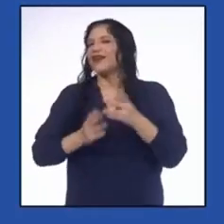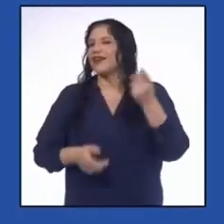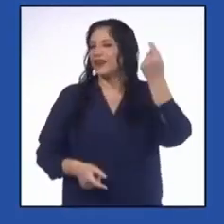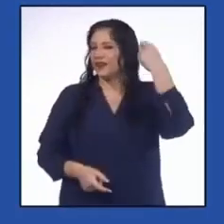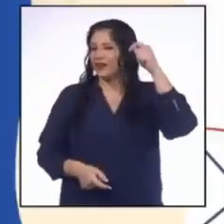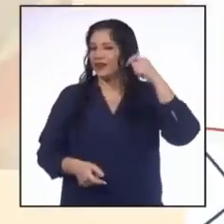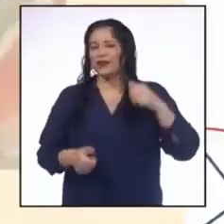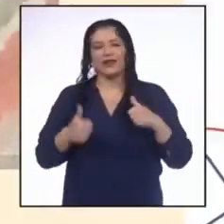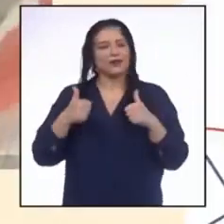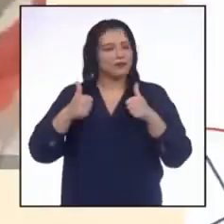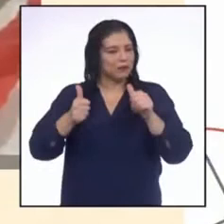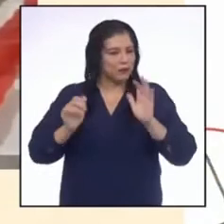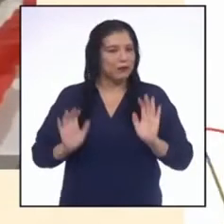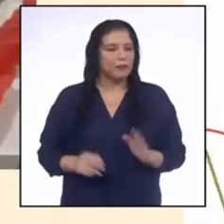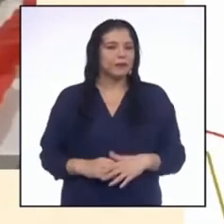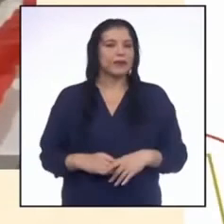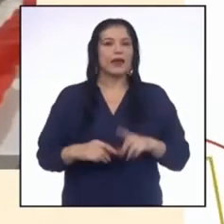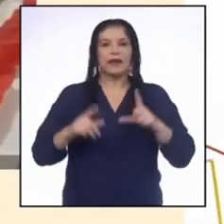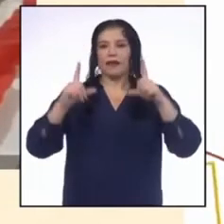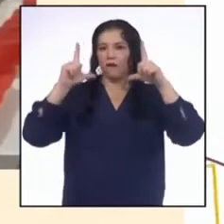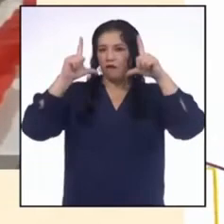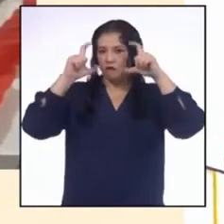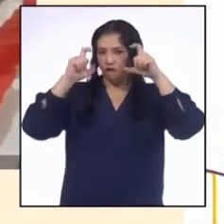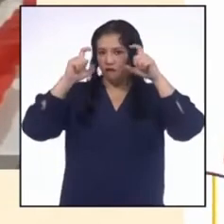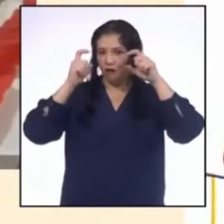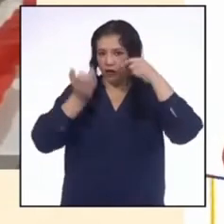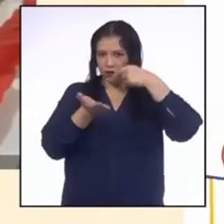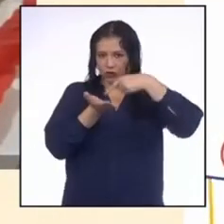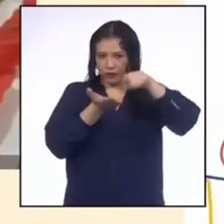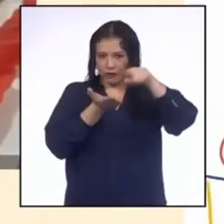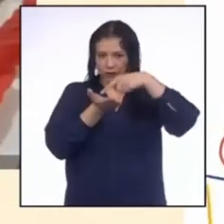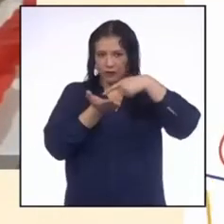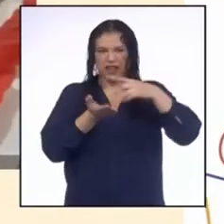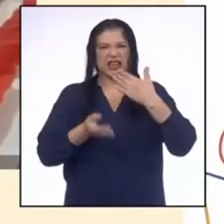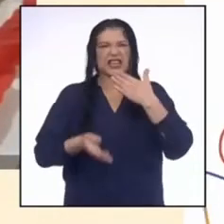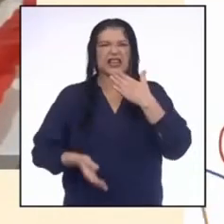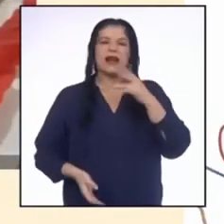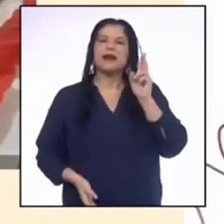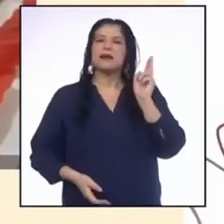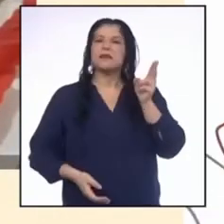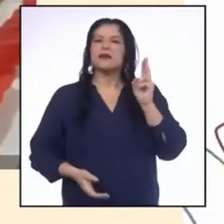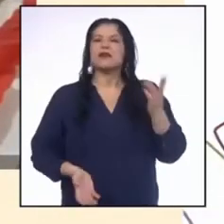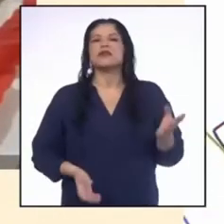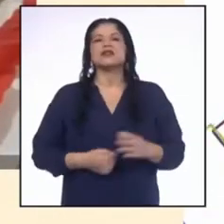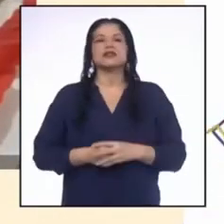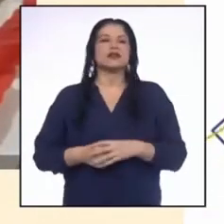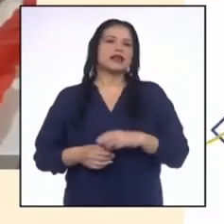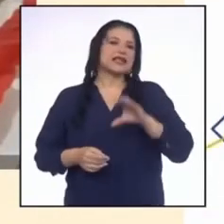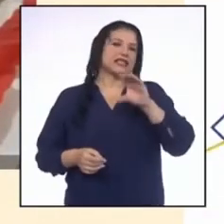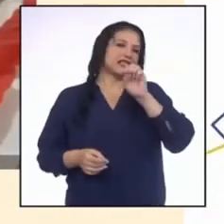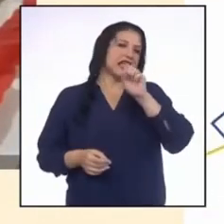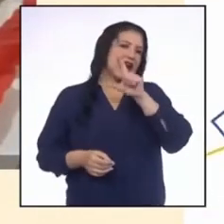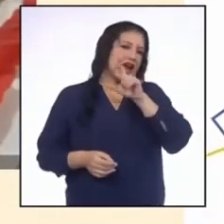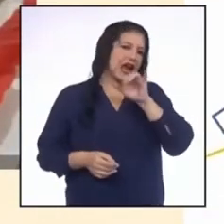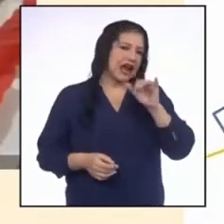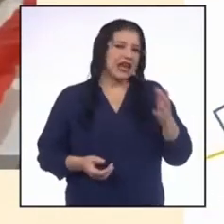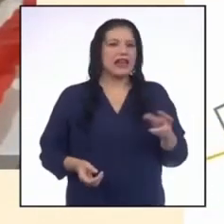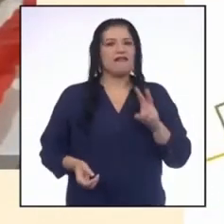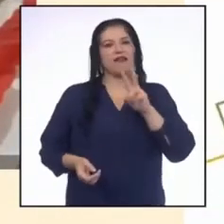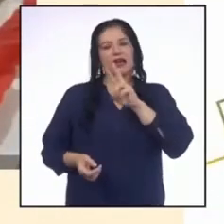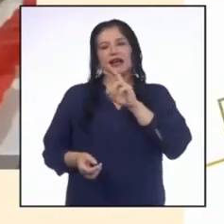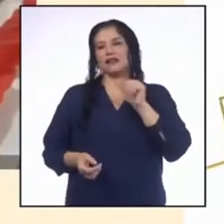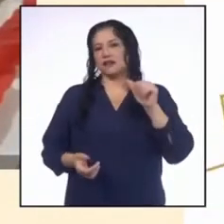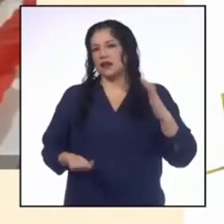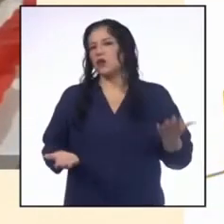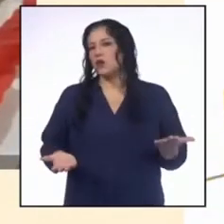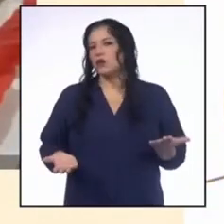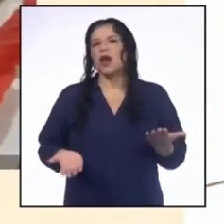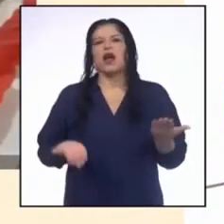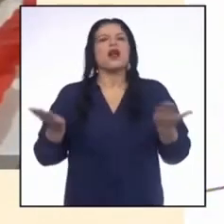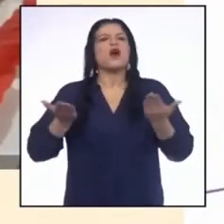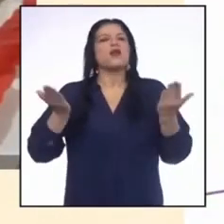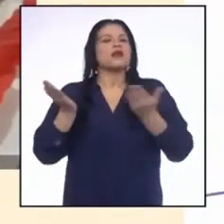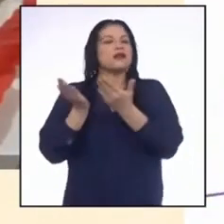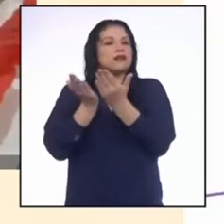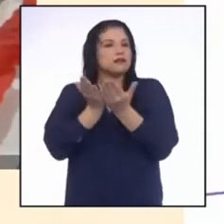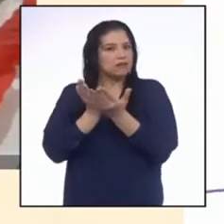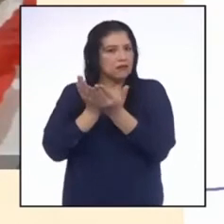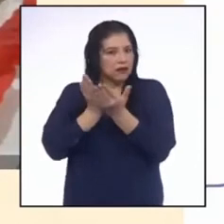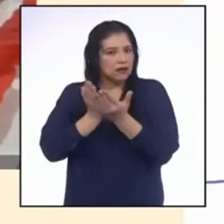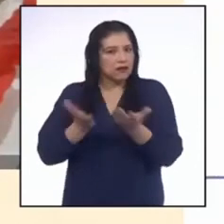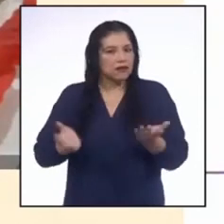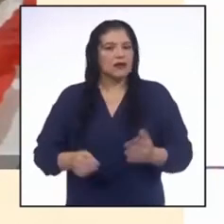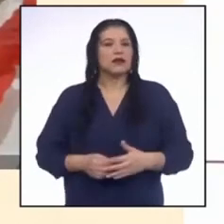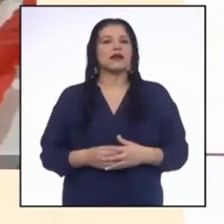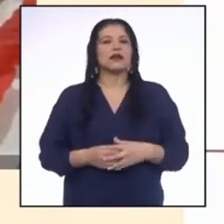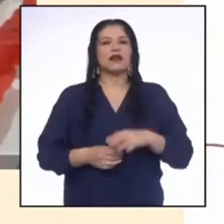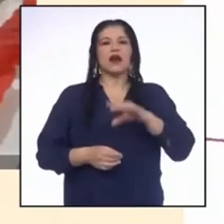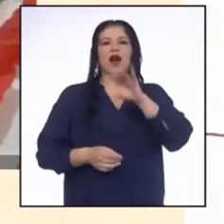Esta fotografía me envió la maestra Celidey Vázquez Acuña de la institución